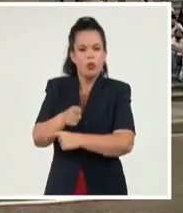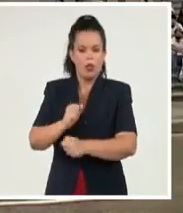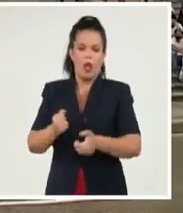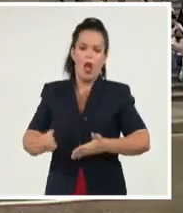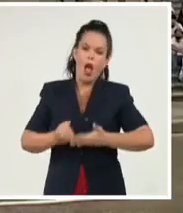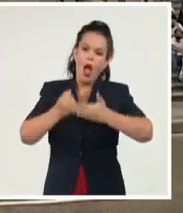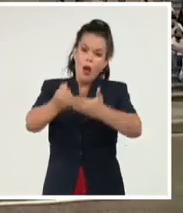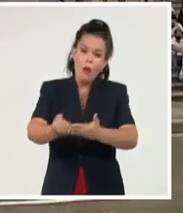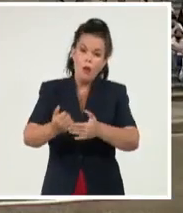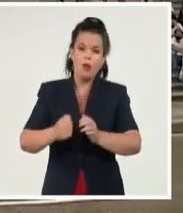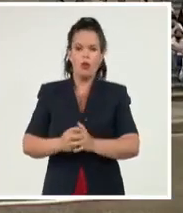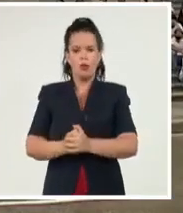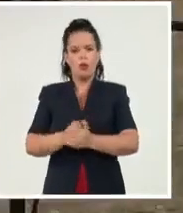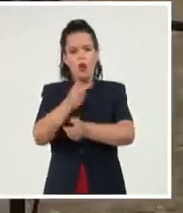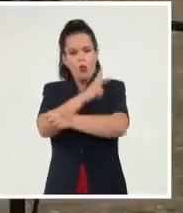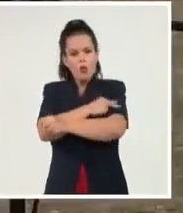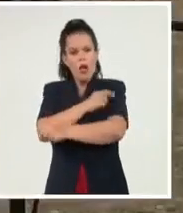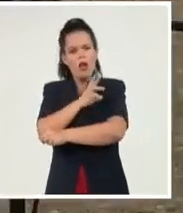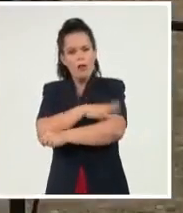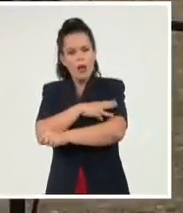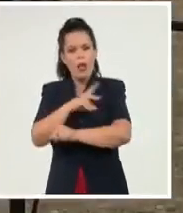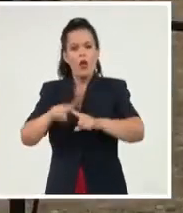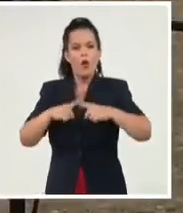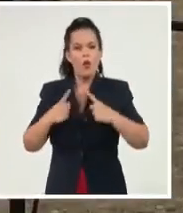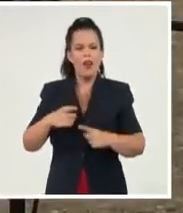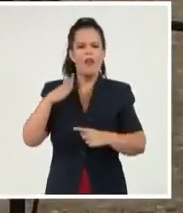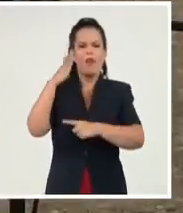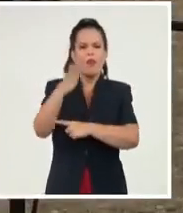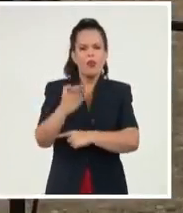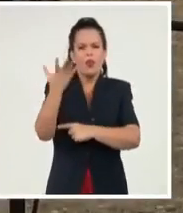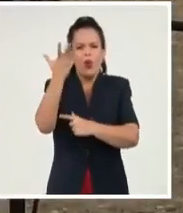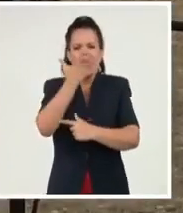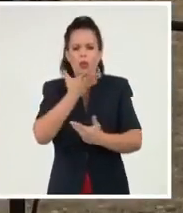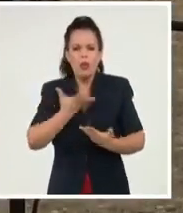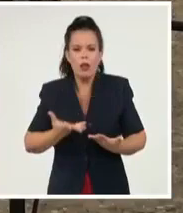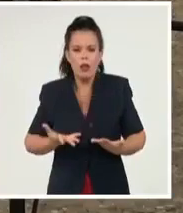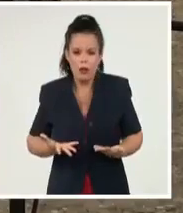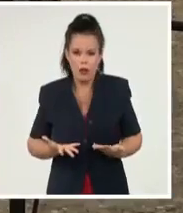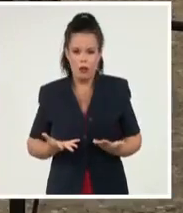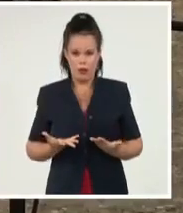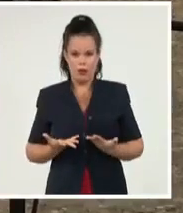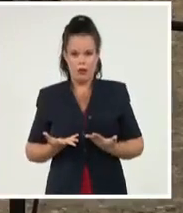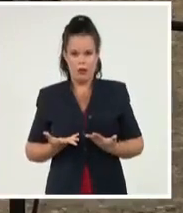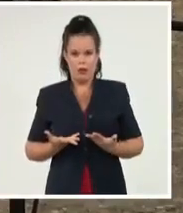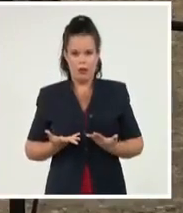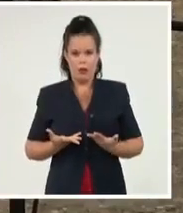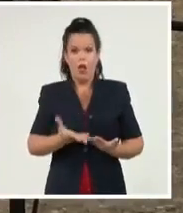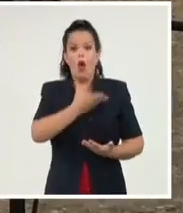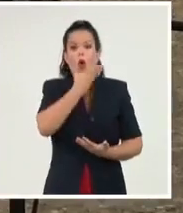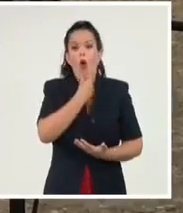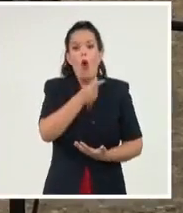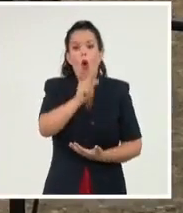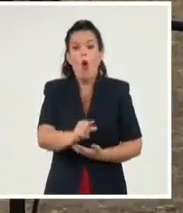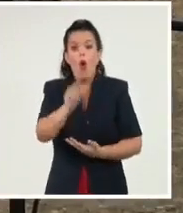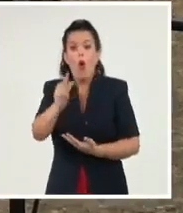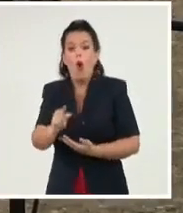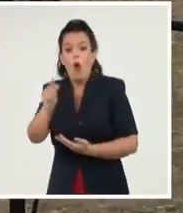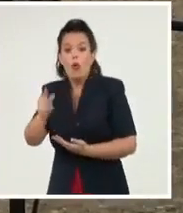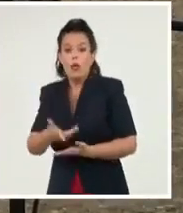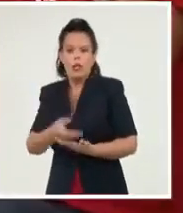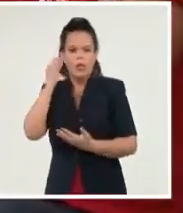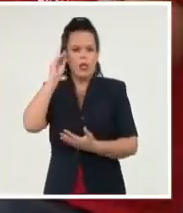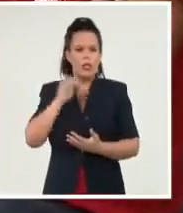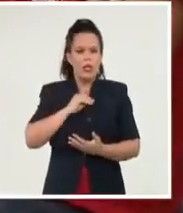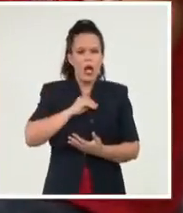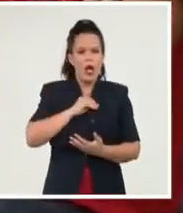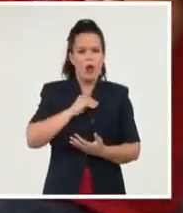condiciones, porque quienes van a estar en el futuro en más capacidad de transformar sus barrios, que esos mismos jóvenes, que saliendo de esos barrios se conviertan en